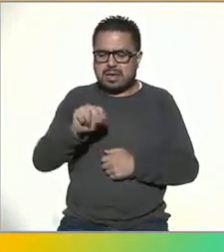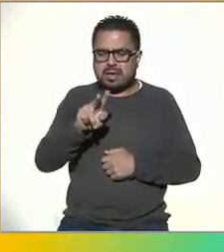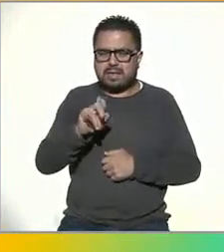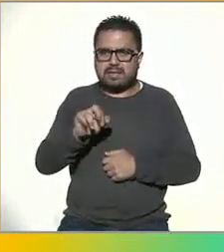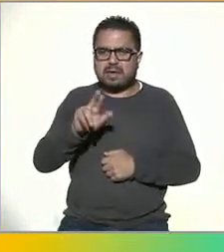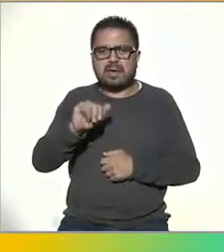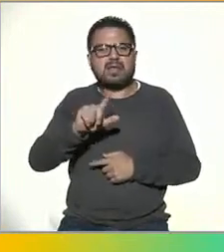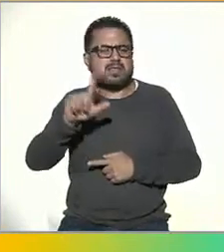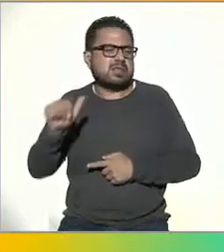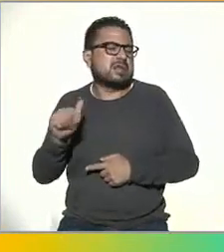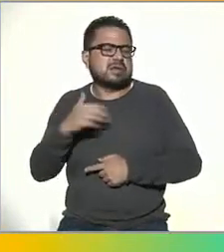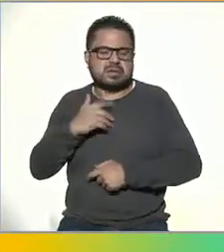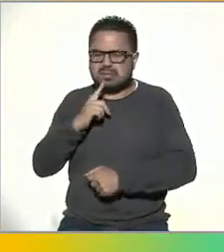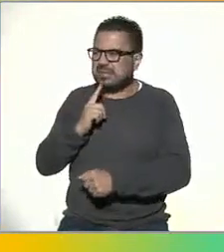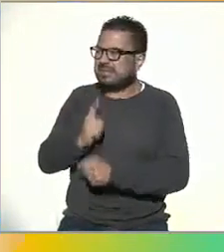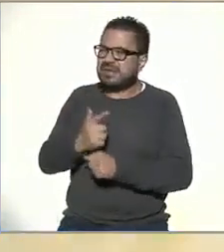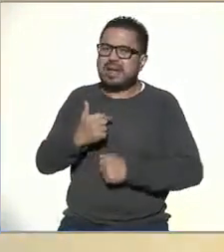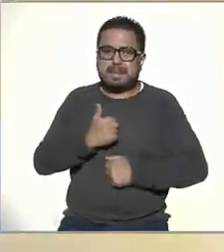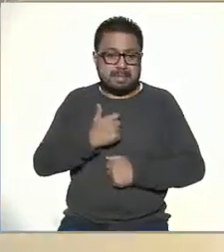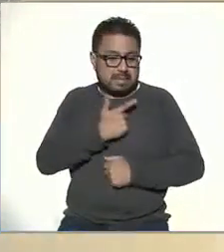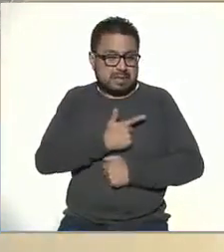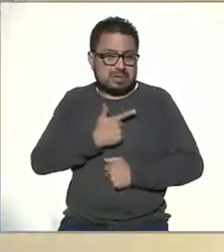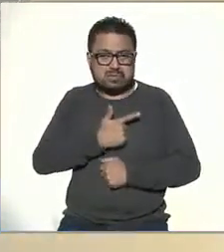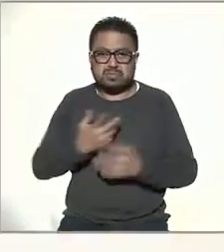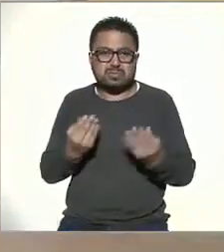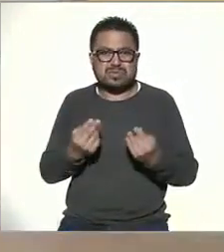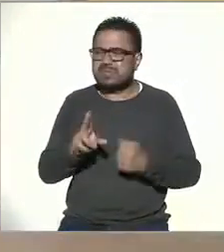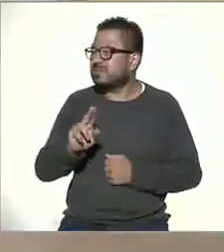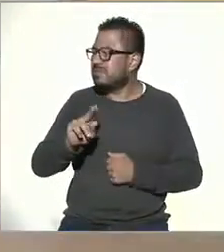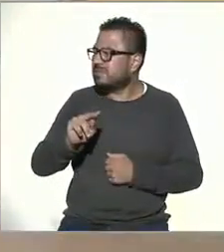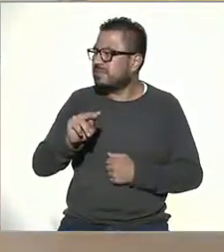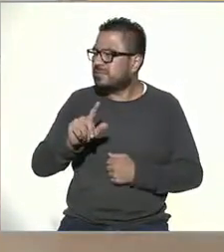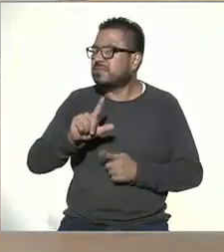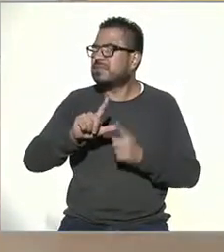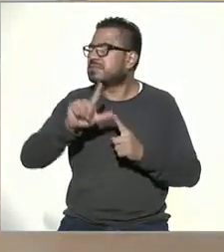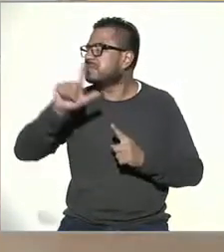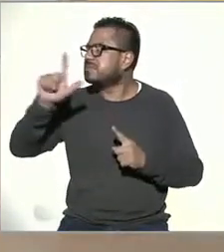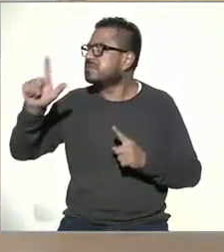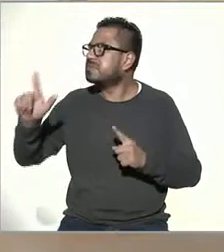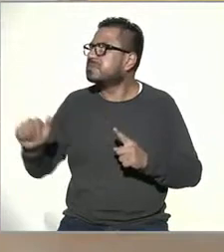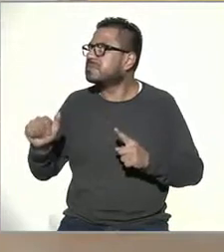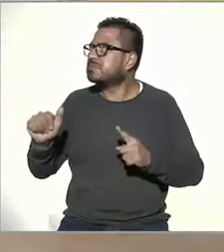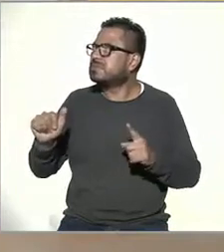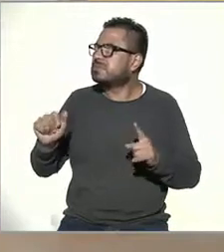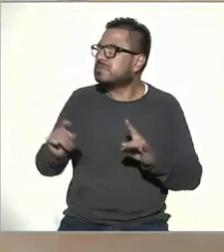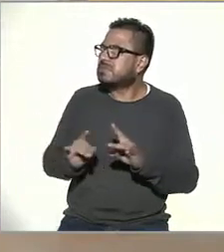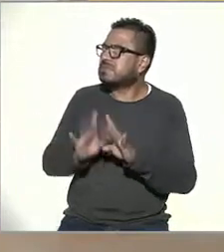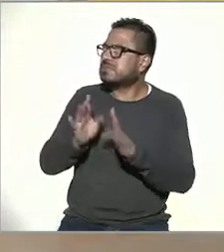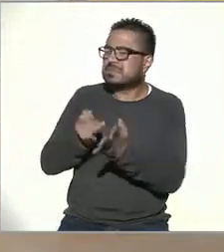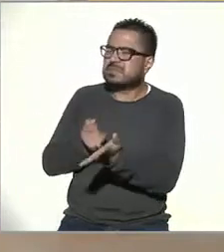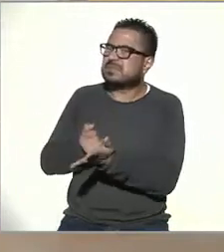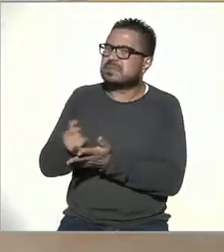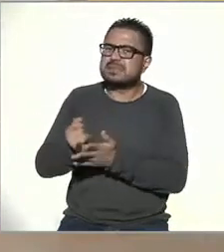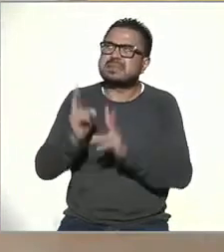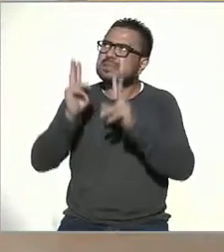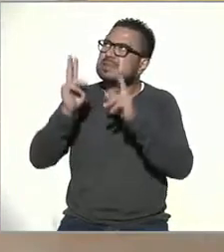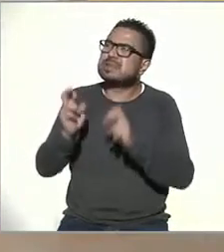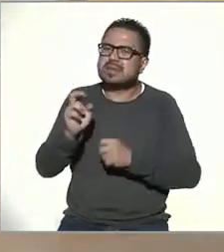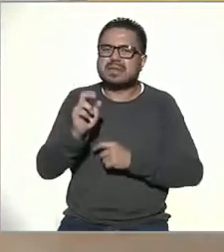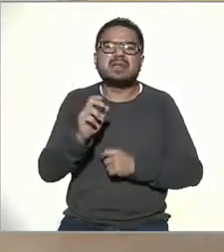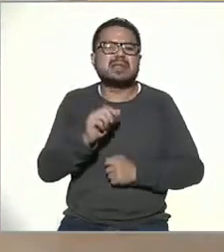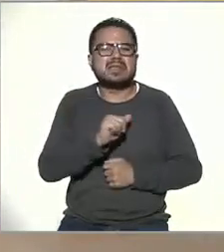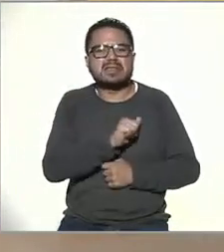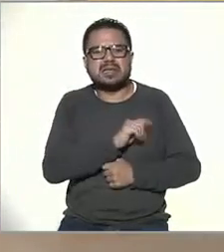Después me di cuenta que no era algo que a me gustaba. Entonces, pues en un momento de aburrimiento decidí descargar TikTok. Me